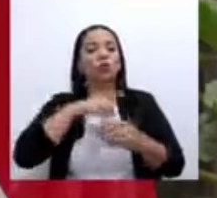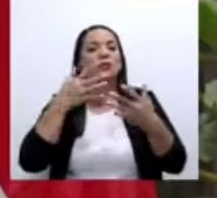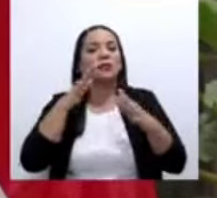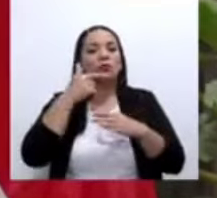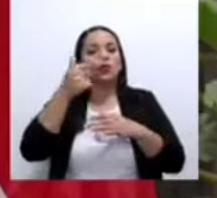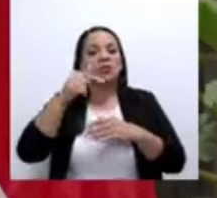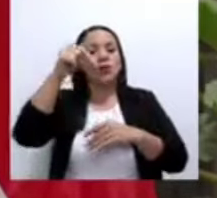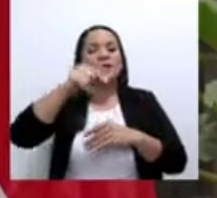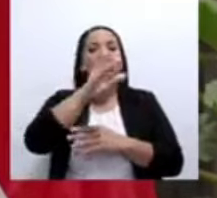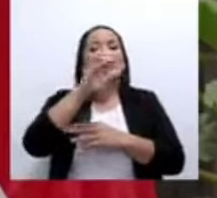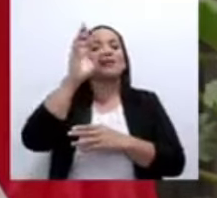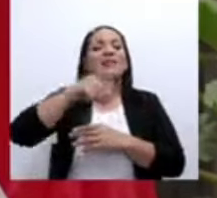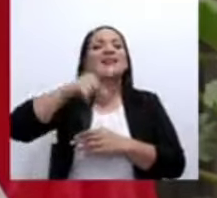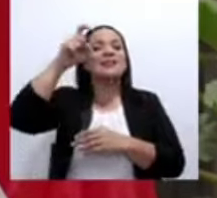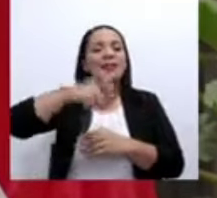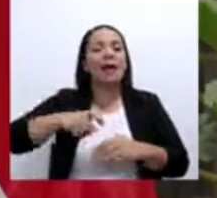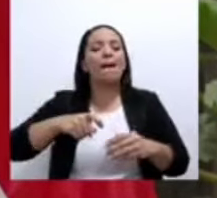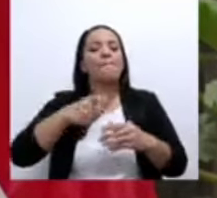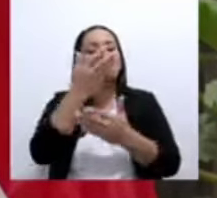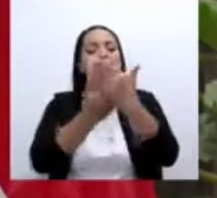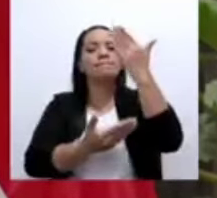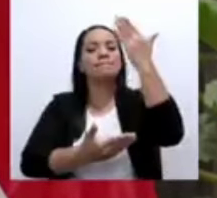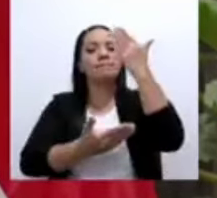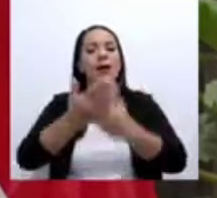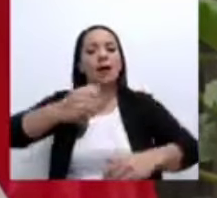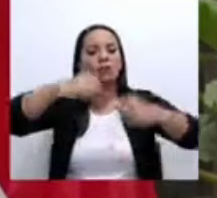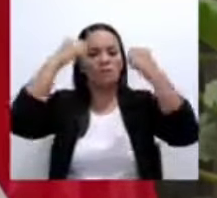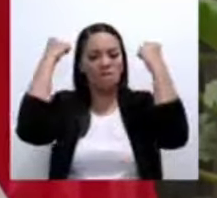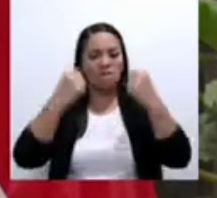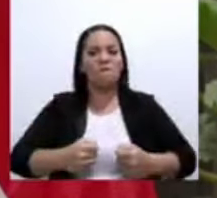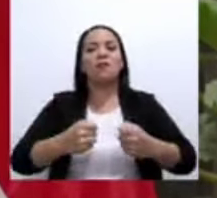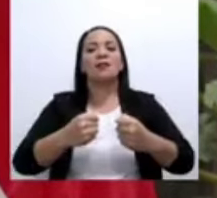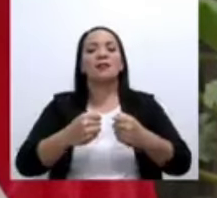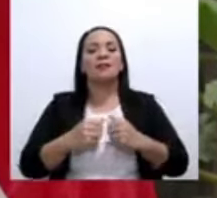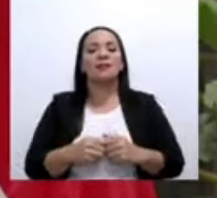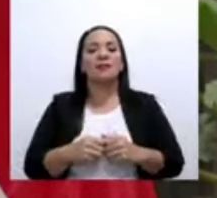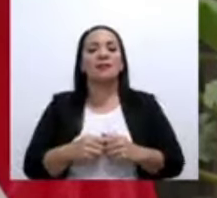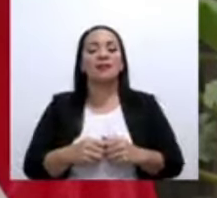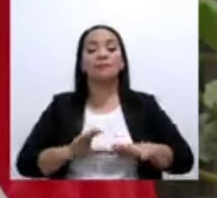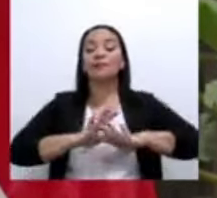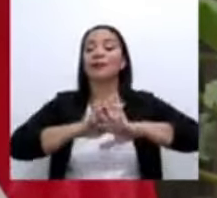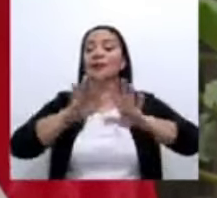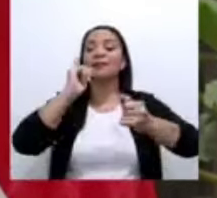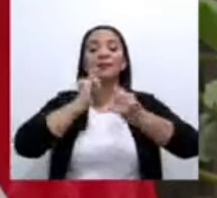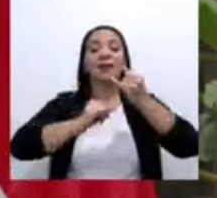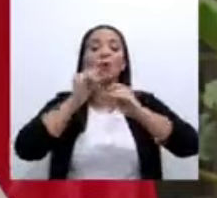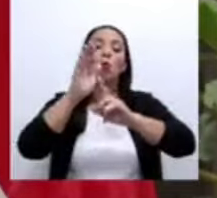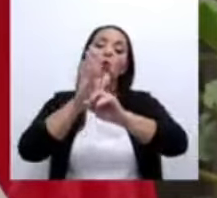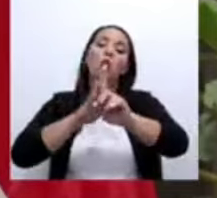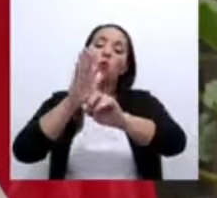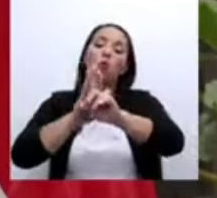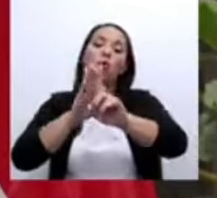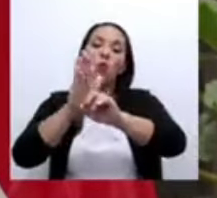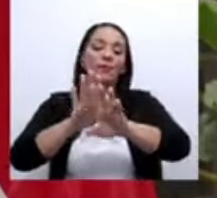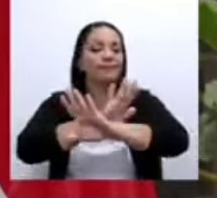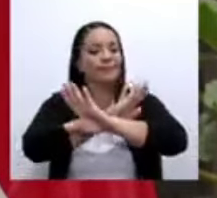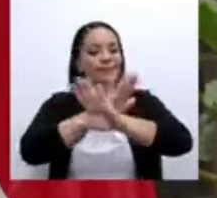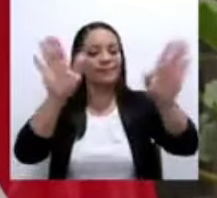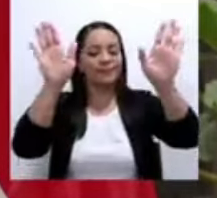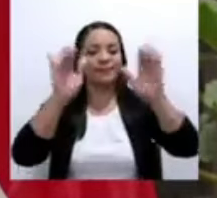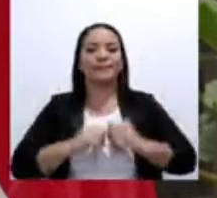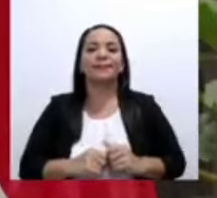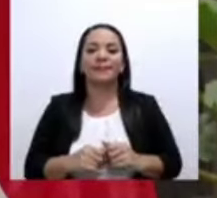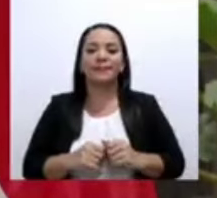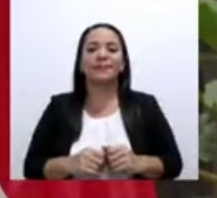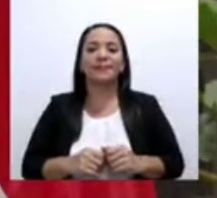Costa Rica se ocupa mano fuerte, se acabó la alcahuetería de